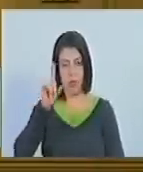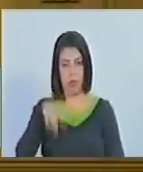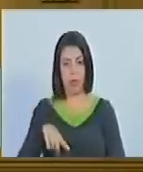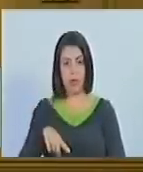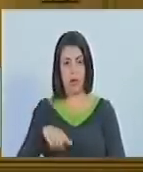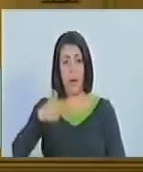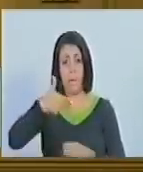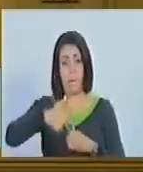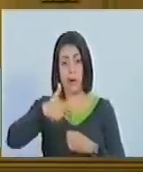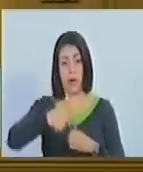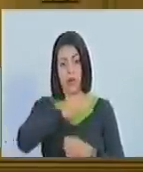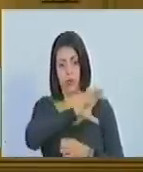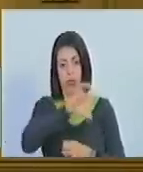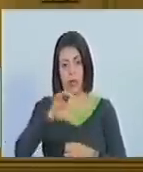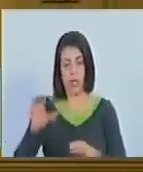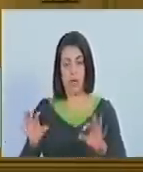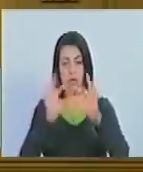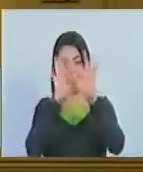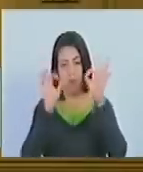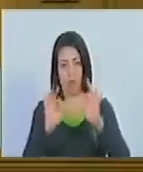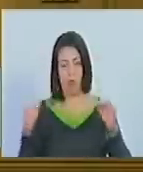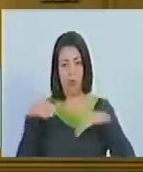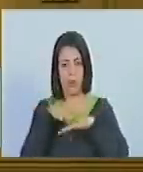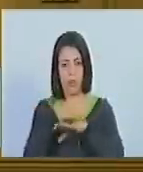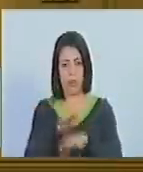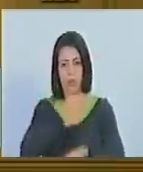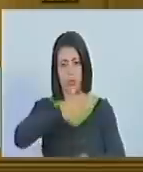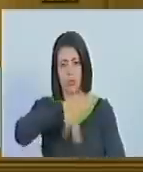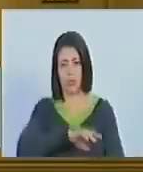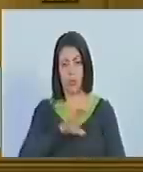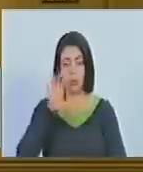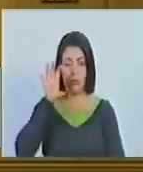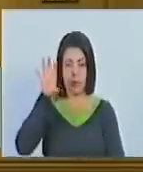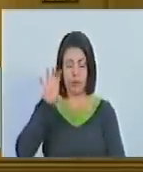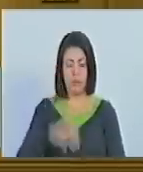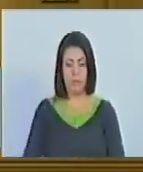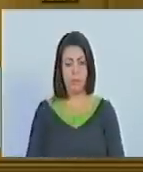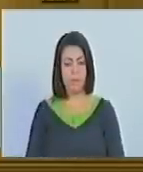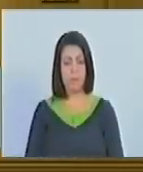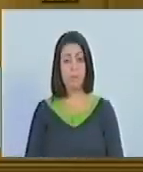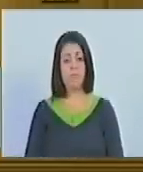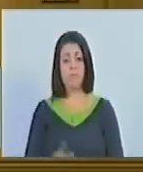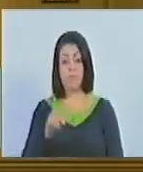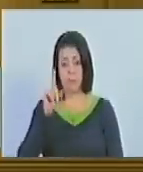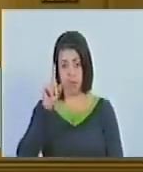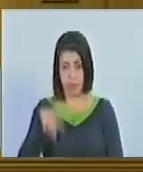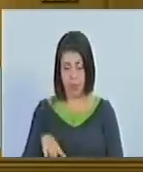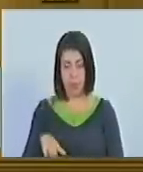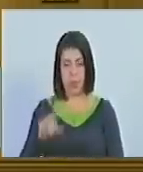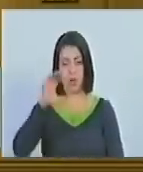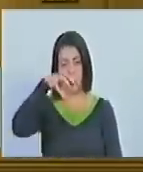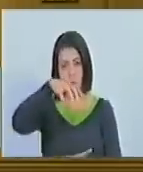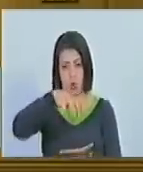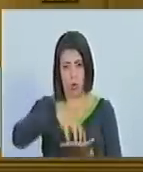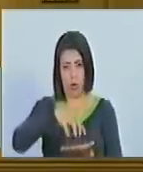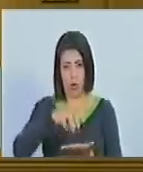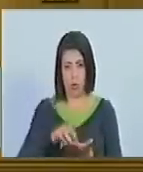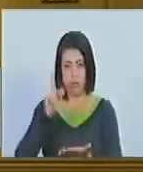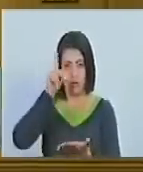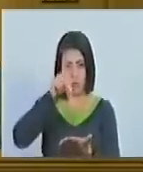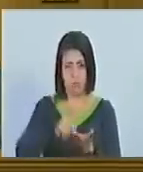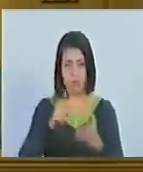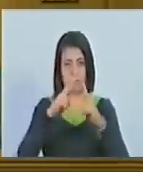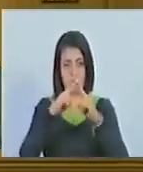y Petrocaribe como mecanismos de integración de nuestra región. De modo que el Congreso Anfitriónico de